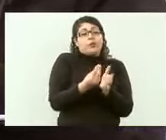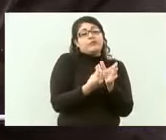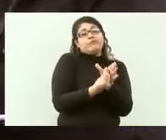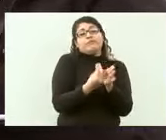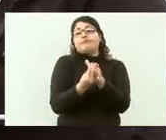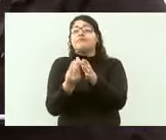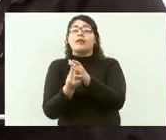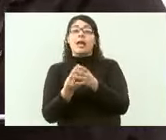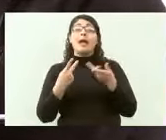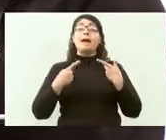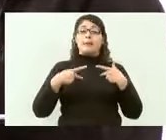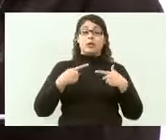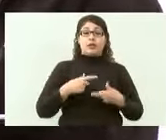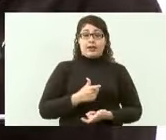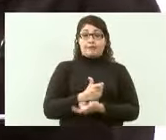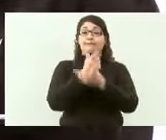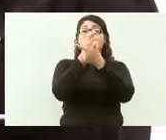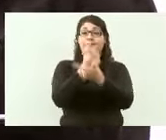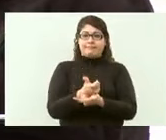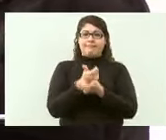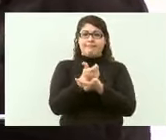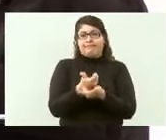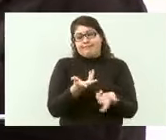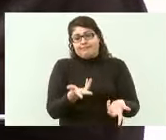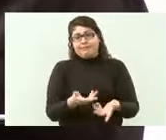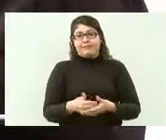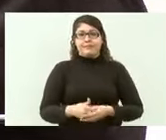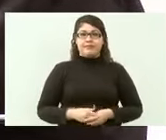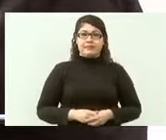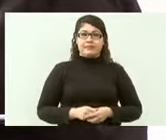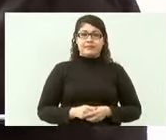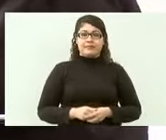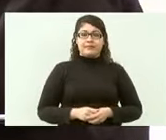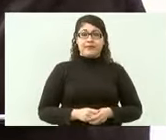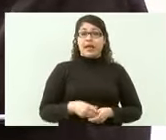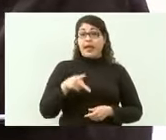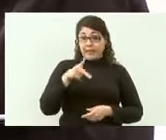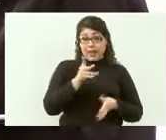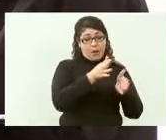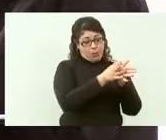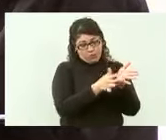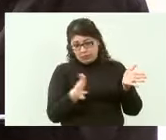es que se propuso